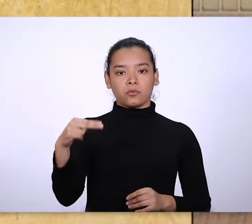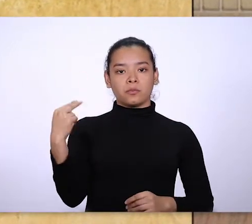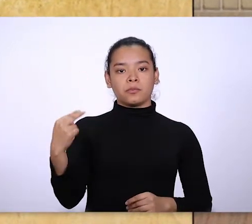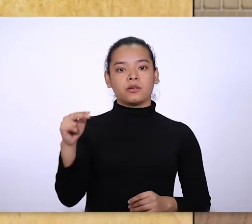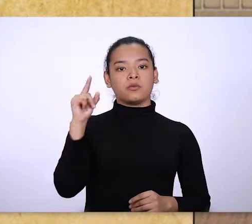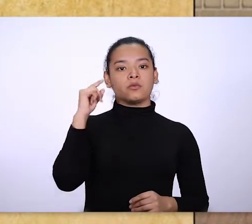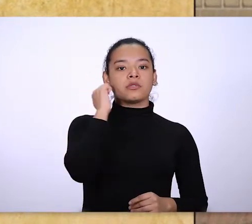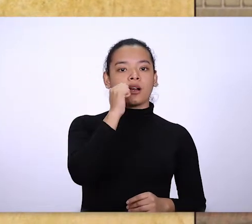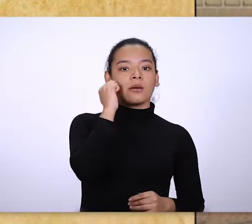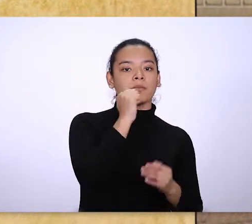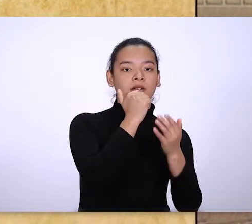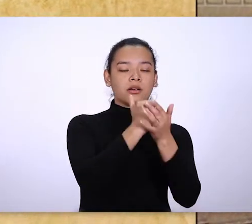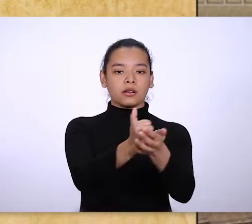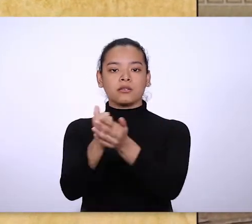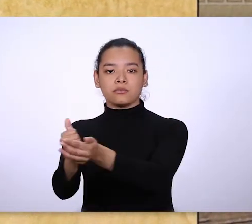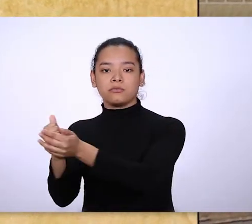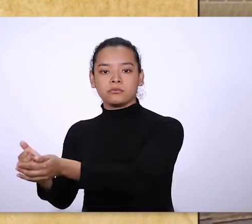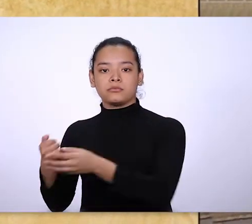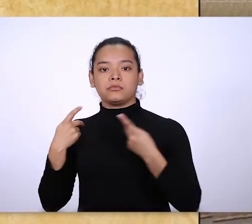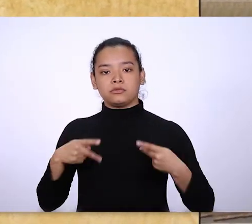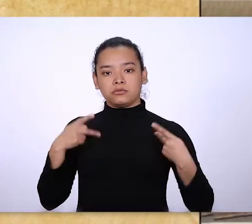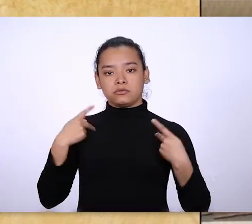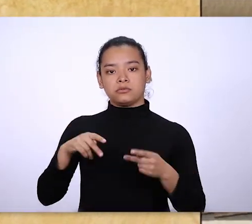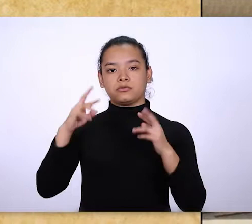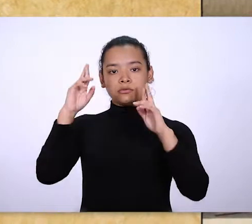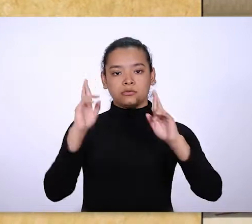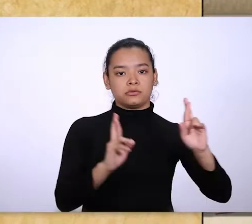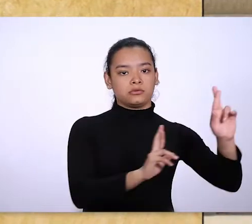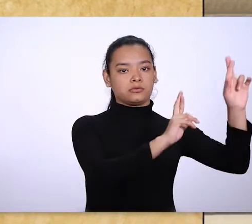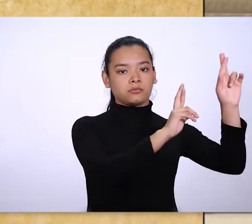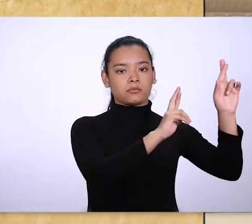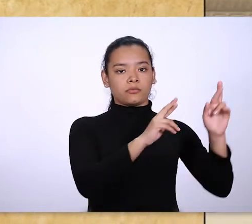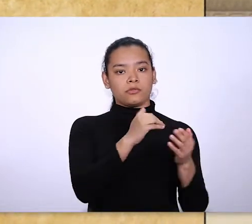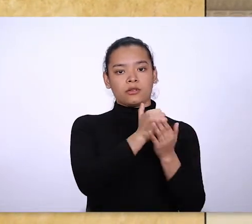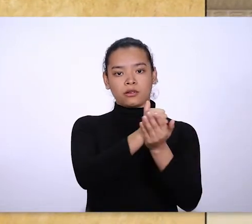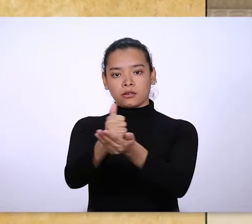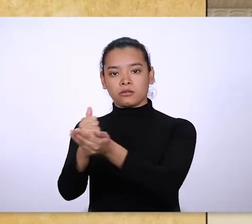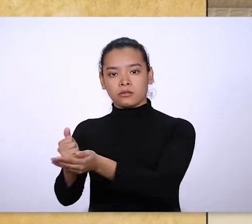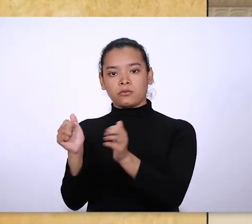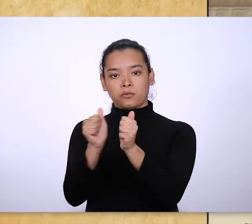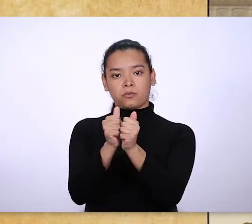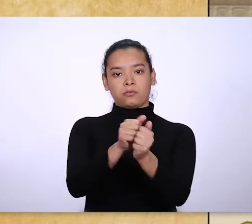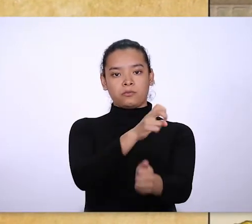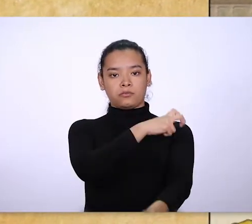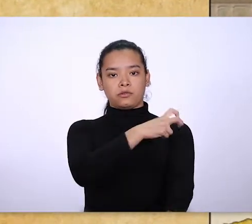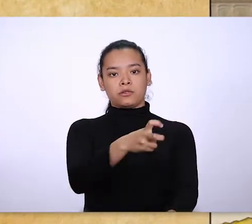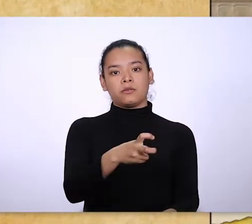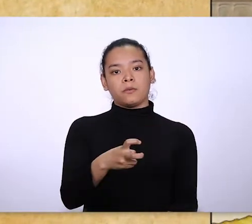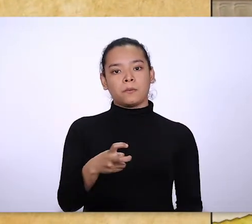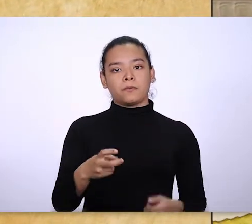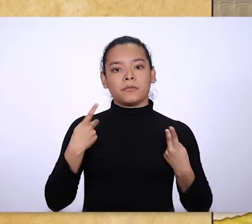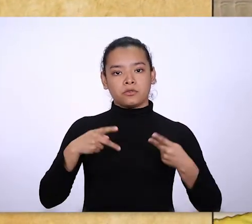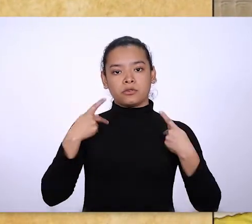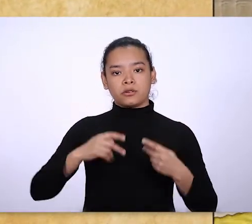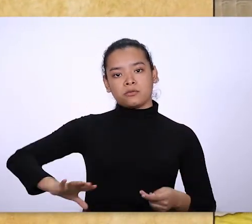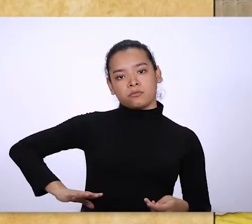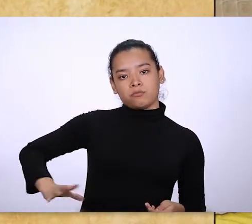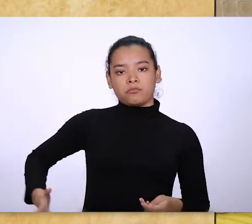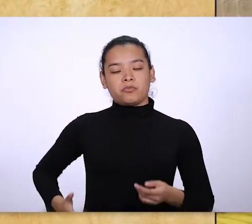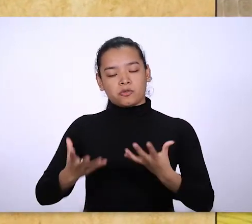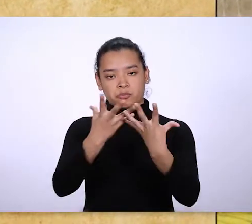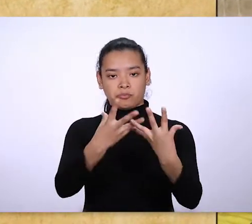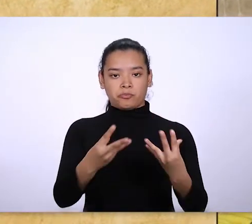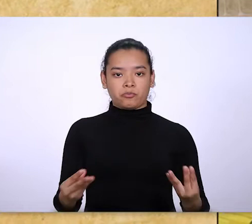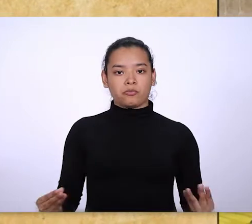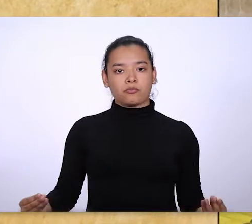santo es su nombre. Dios tiene siempre misericordia de quienes lo reverencian, actúo con todo su